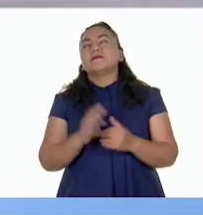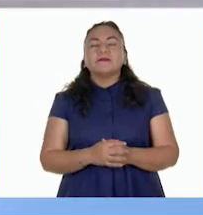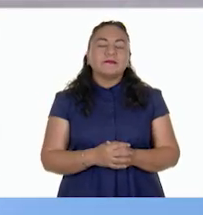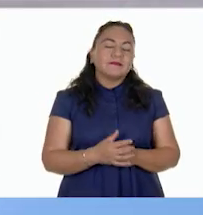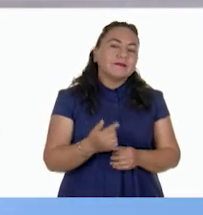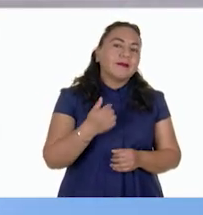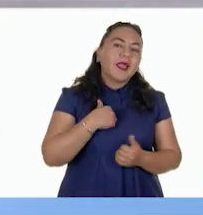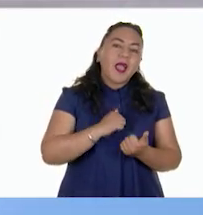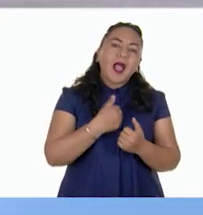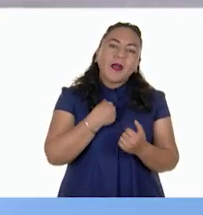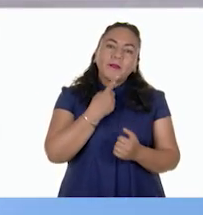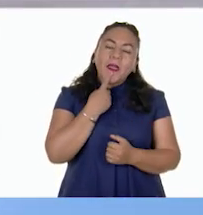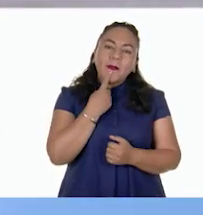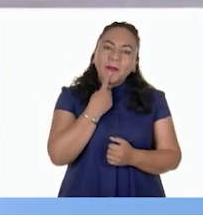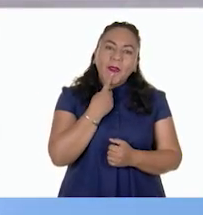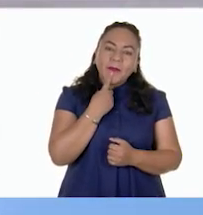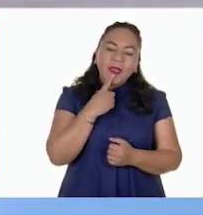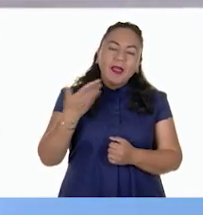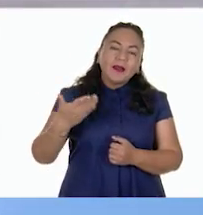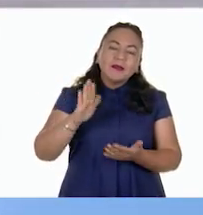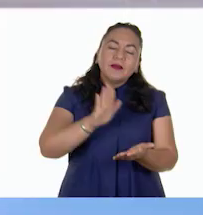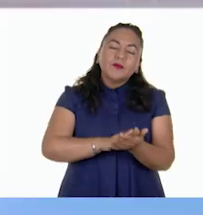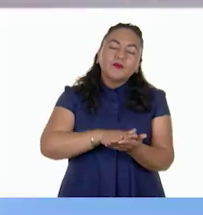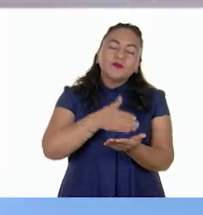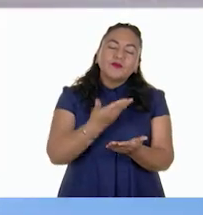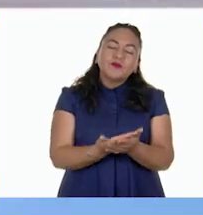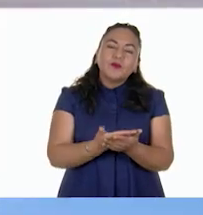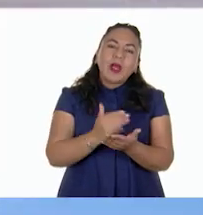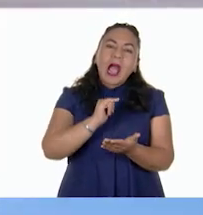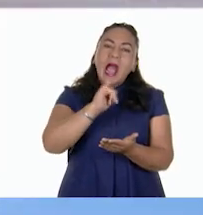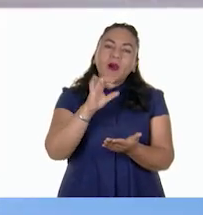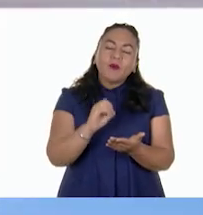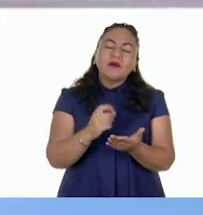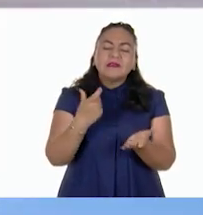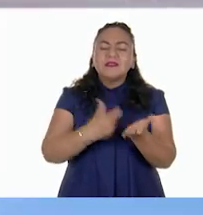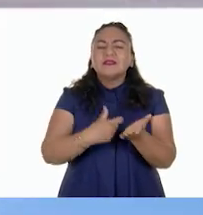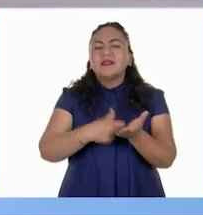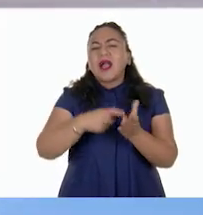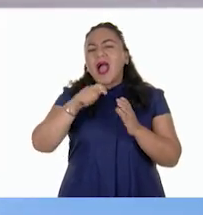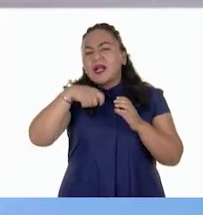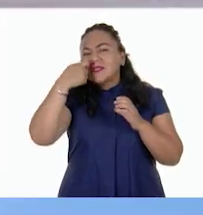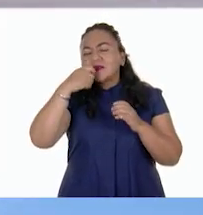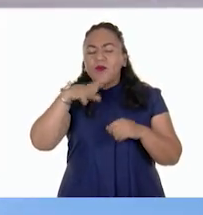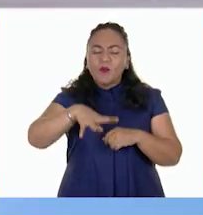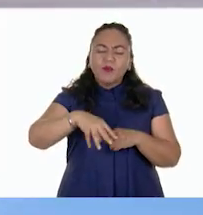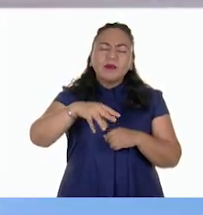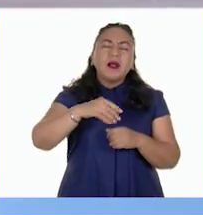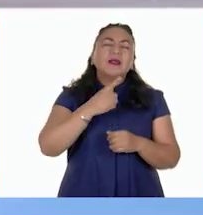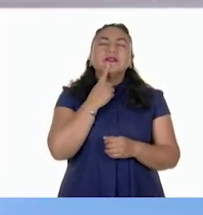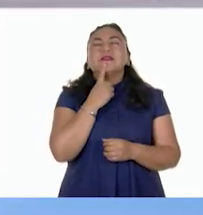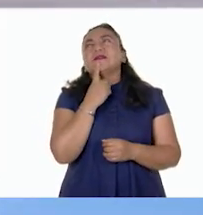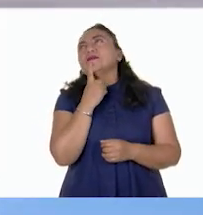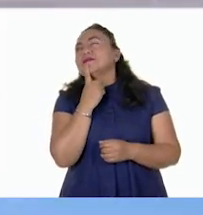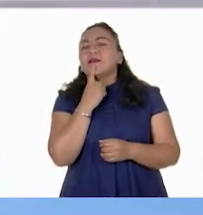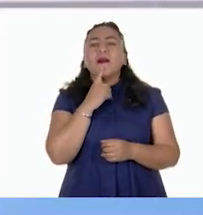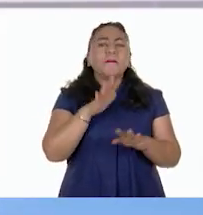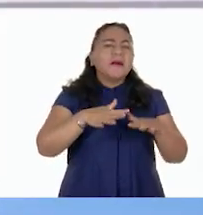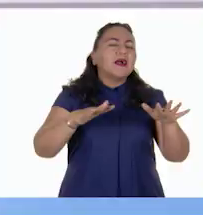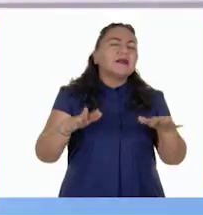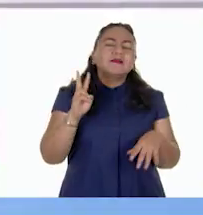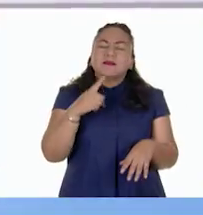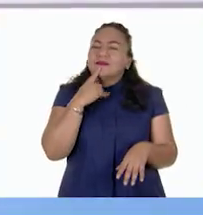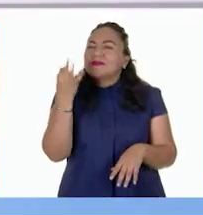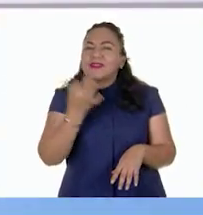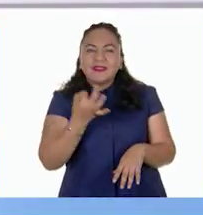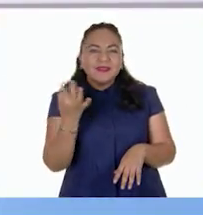hasta se me antojó. Una mojarrita, el mojo de ajo, un coctelito de camarones, unos pulpitos. ¡Ay! Los productos del mar son